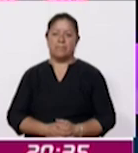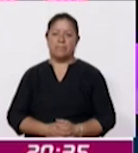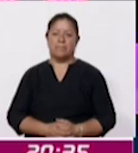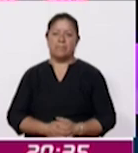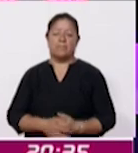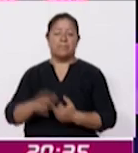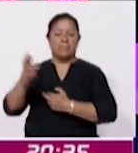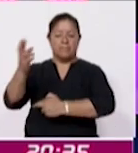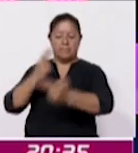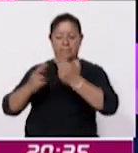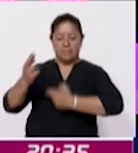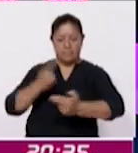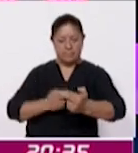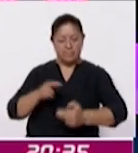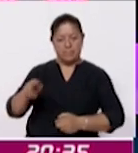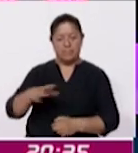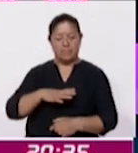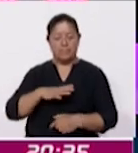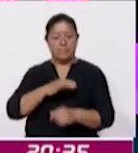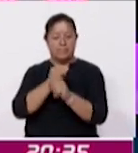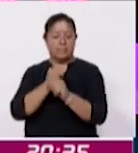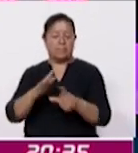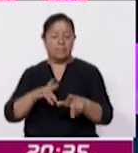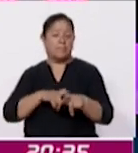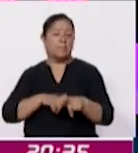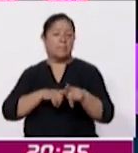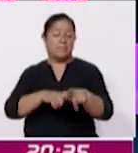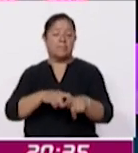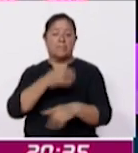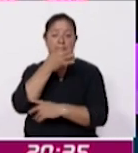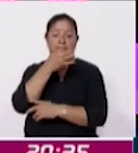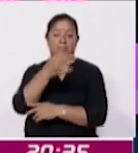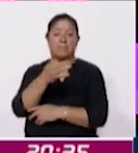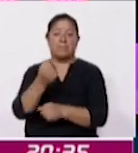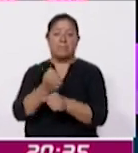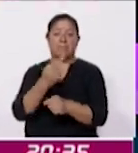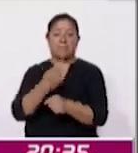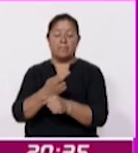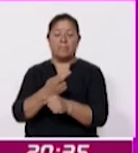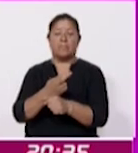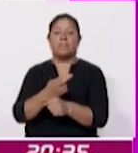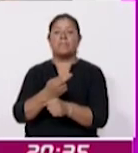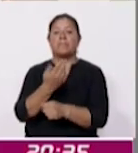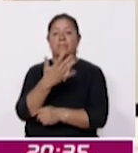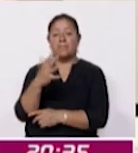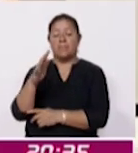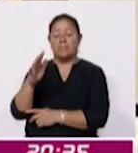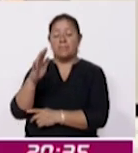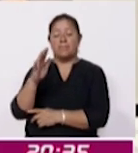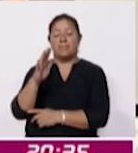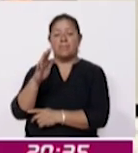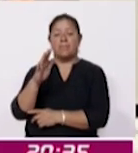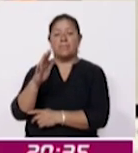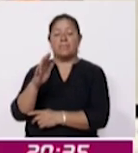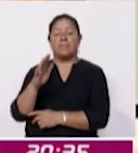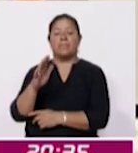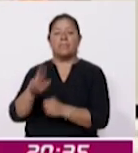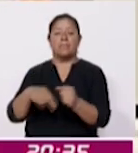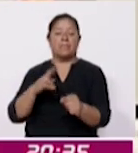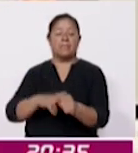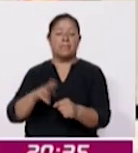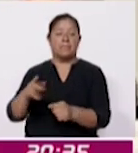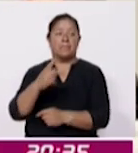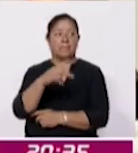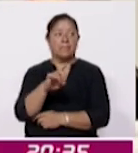Regresamos. Continuamos con la información. Le comento que el titular de la Secretaría de Medio Ambiente del Estado, Pedro Aquino Alvarado,